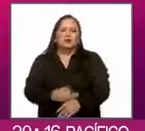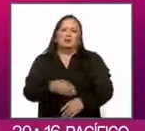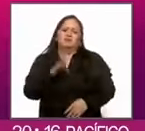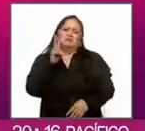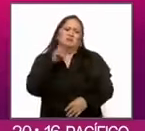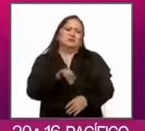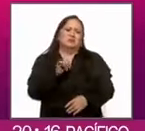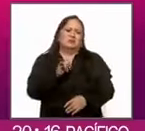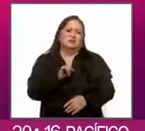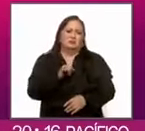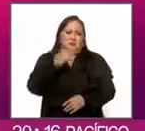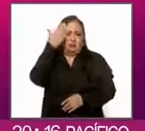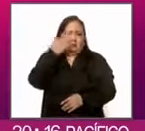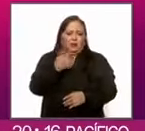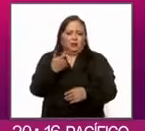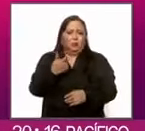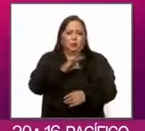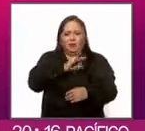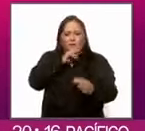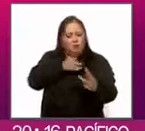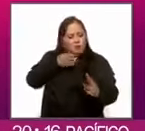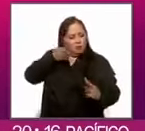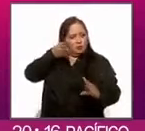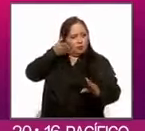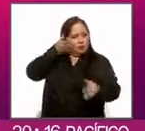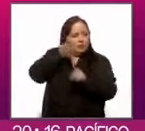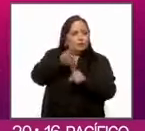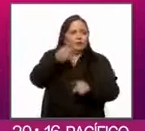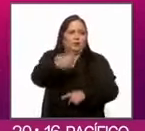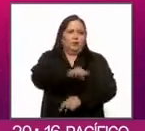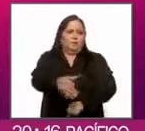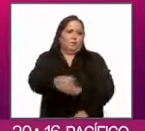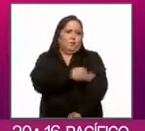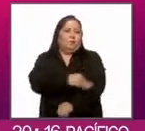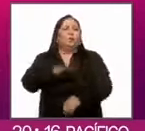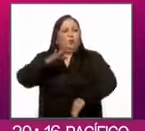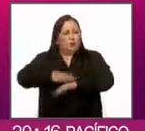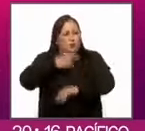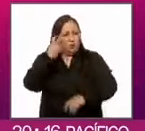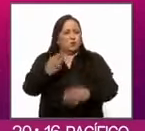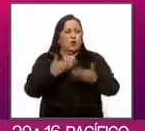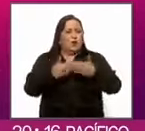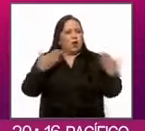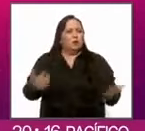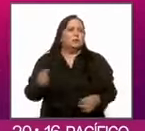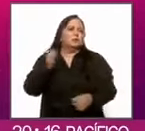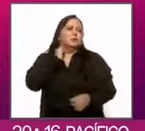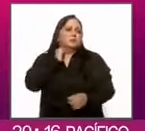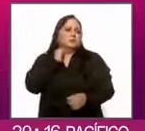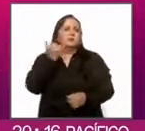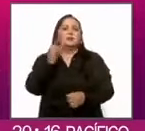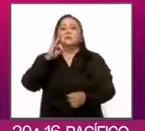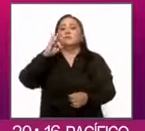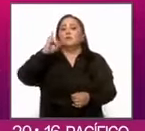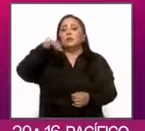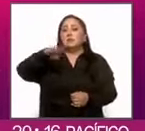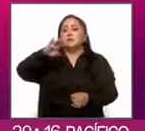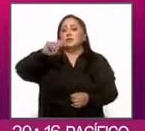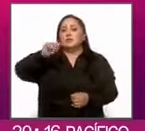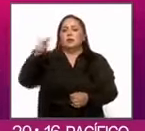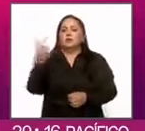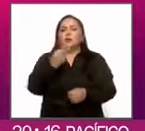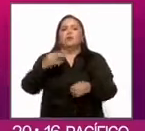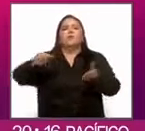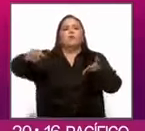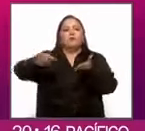significar a nuestros paisanos un ahorro sustantivo a su economía. Es por ello que el Senado y el Bienestar firmaron